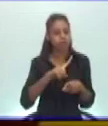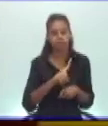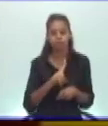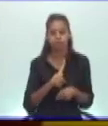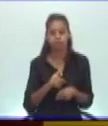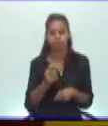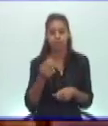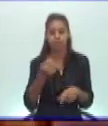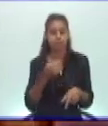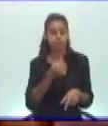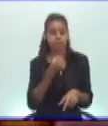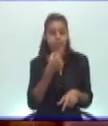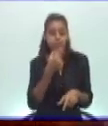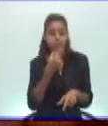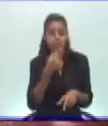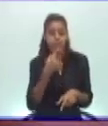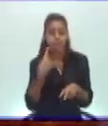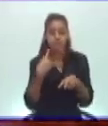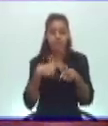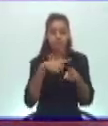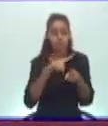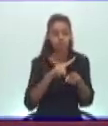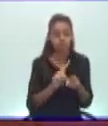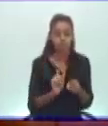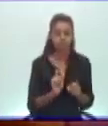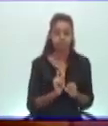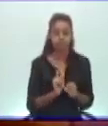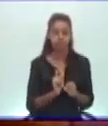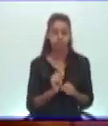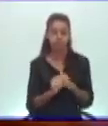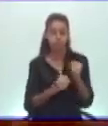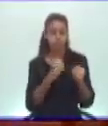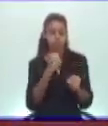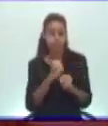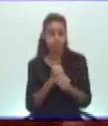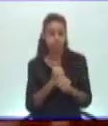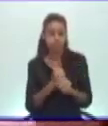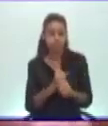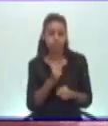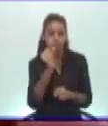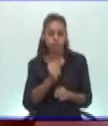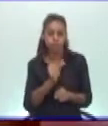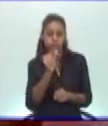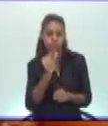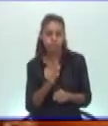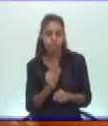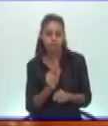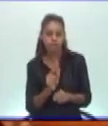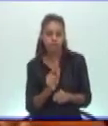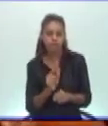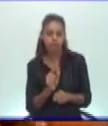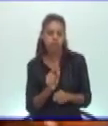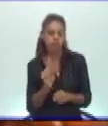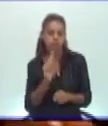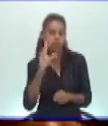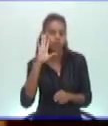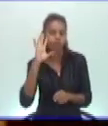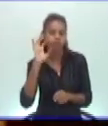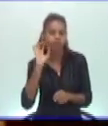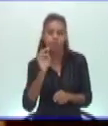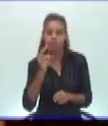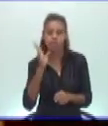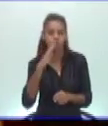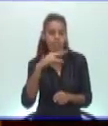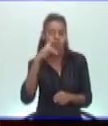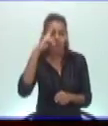medicamentos que son utilizados para otras cosas. Y personas inconscientes se las recomiendan a los muchachos para